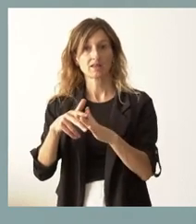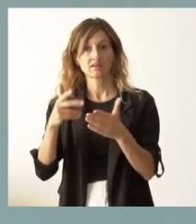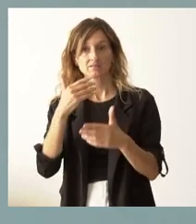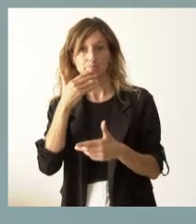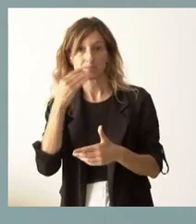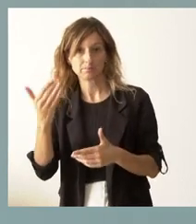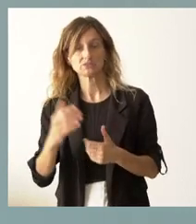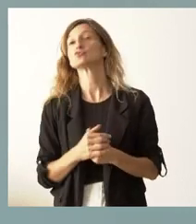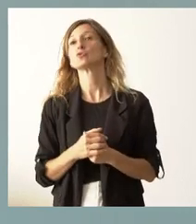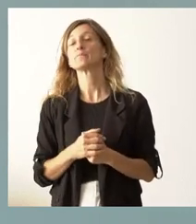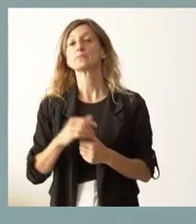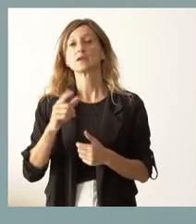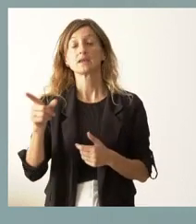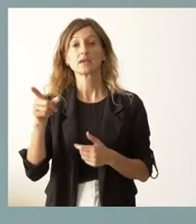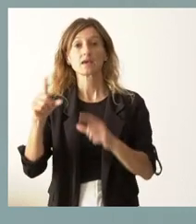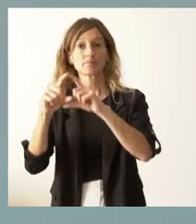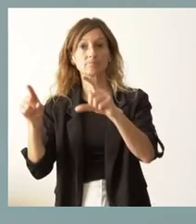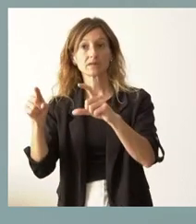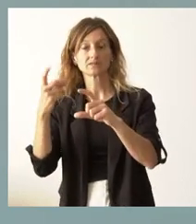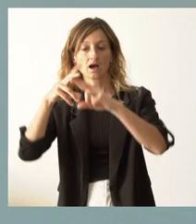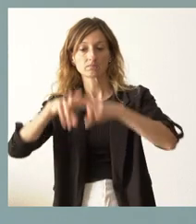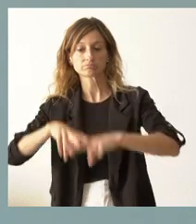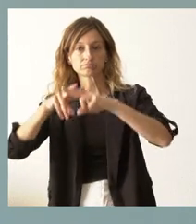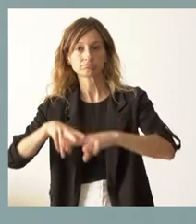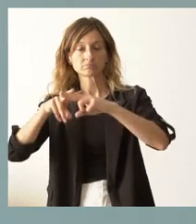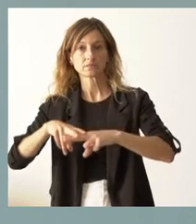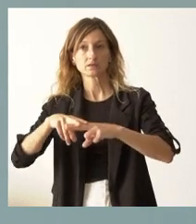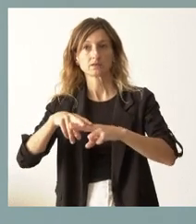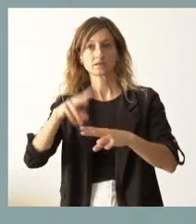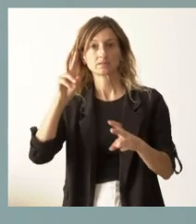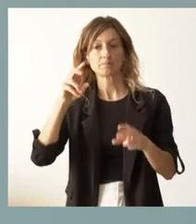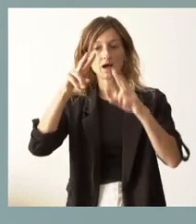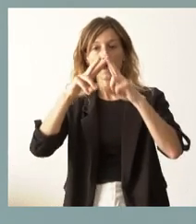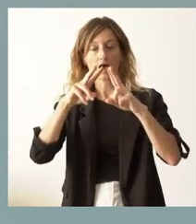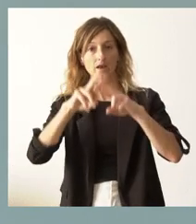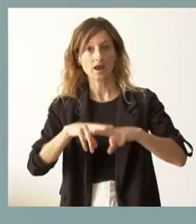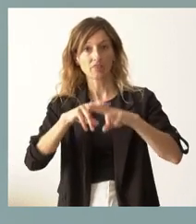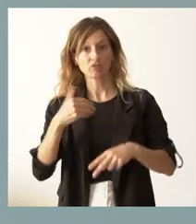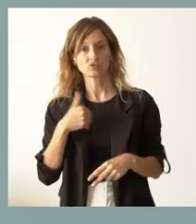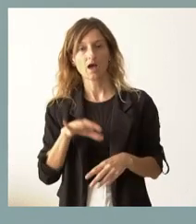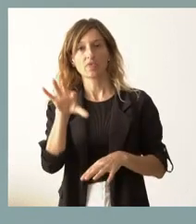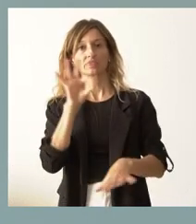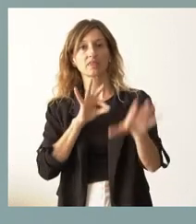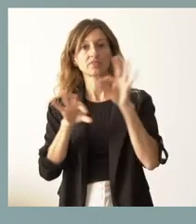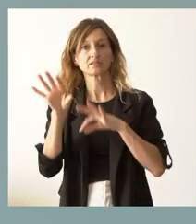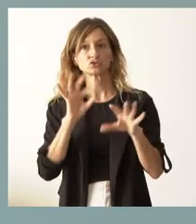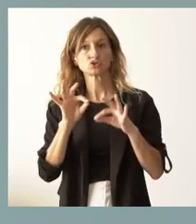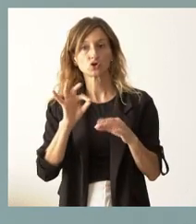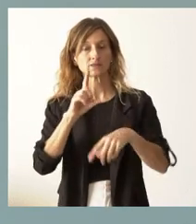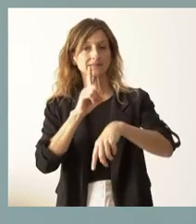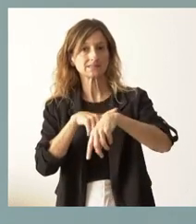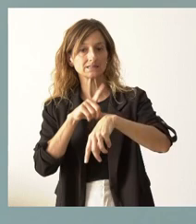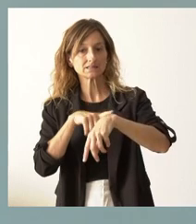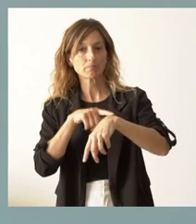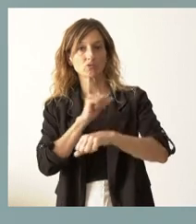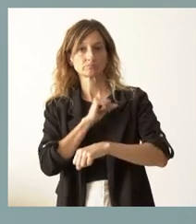que ha decidido es, en tanto analiza el fondo del asunto, decidir darse un tiempo para